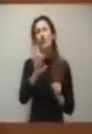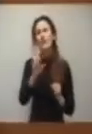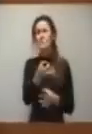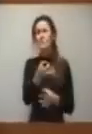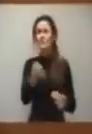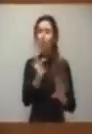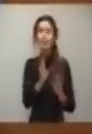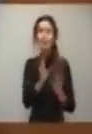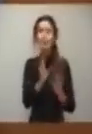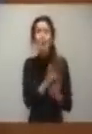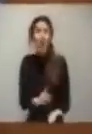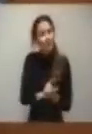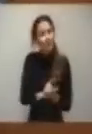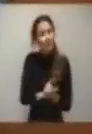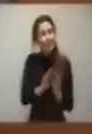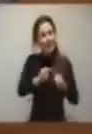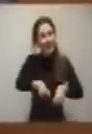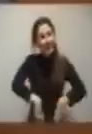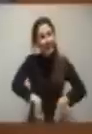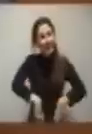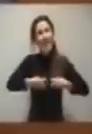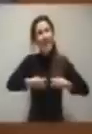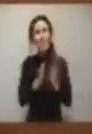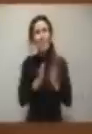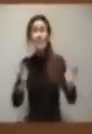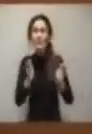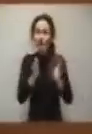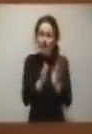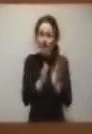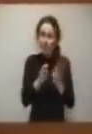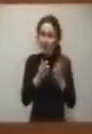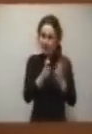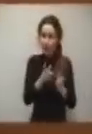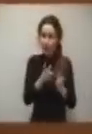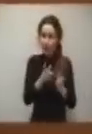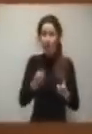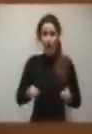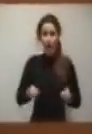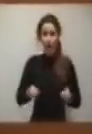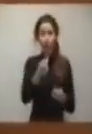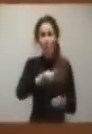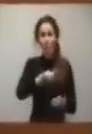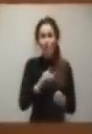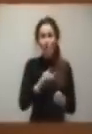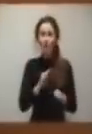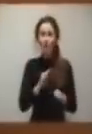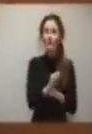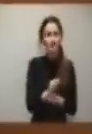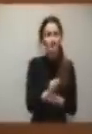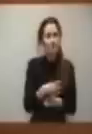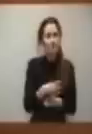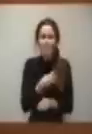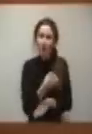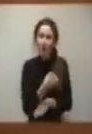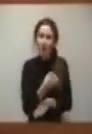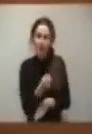redimensionamiento del sector público. Y tenemos que hacerlo porque nuestro gasto, nuestros ingresos públicos no van a sostener esto. Más allá